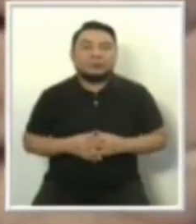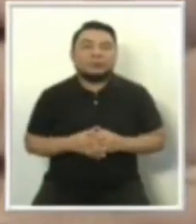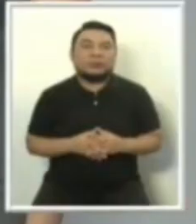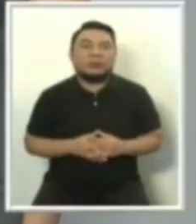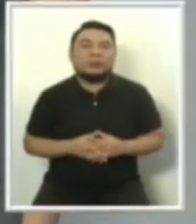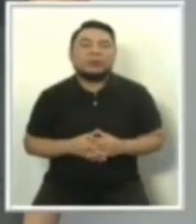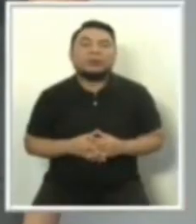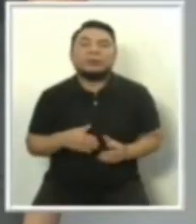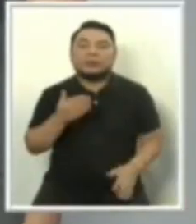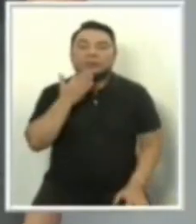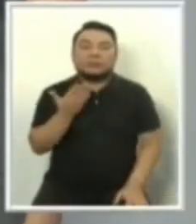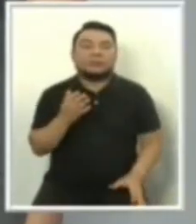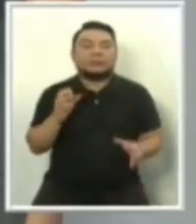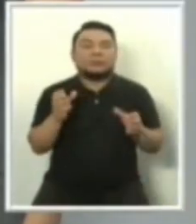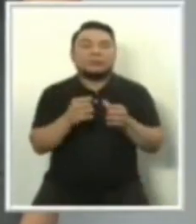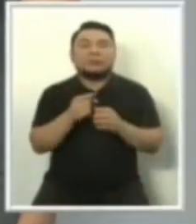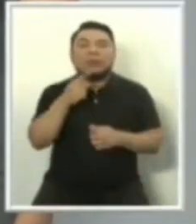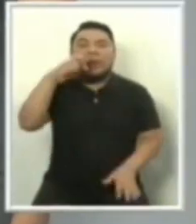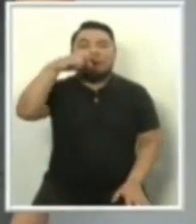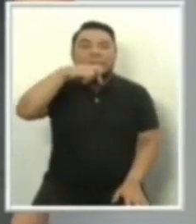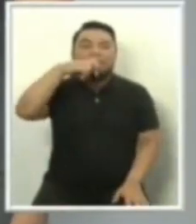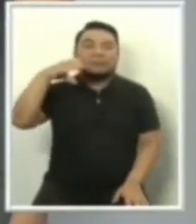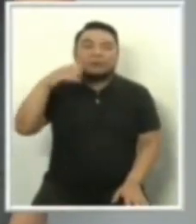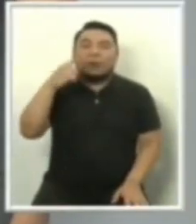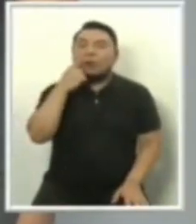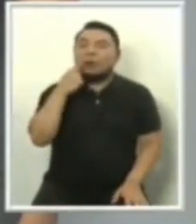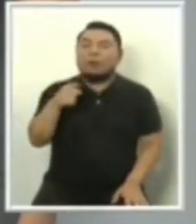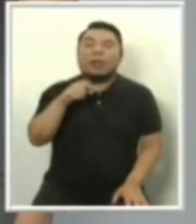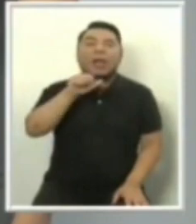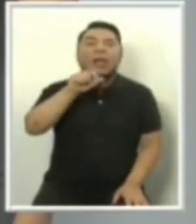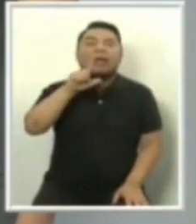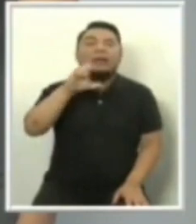Doce es Partido Popular Cristiano, el PPC, Alberto Bengolea.